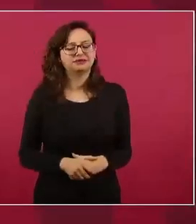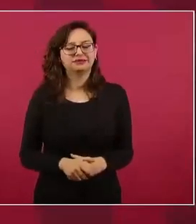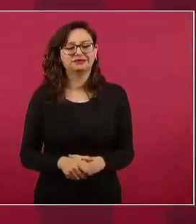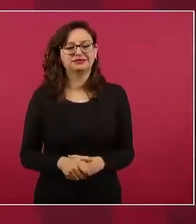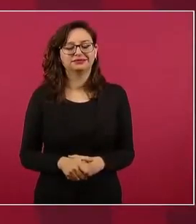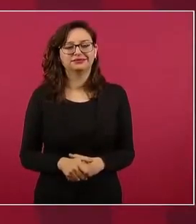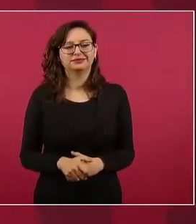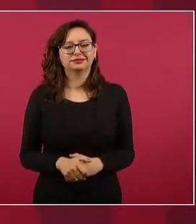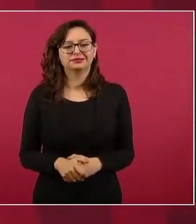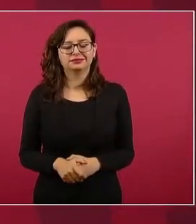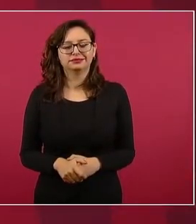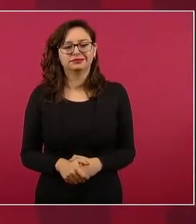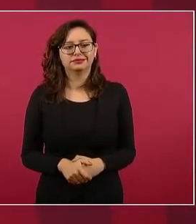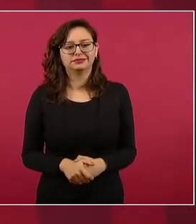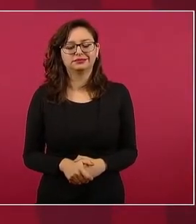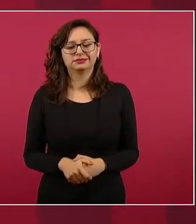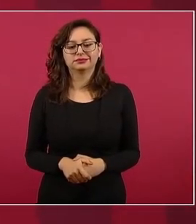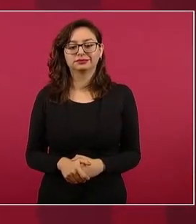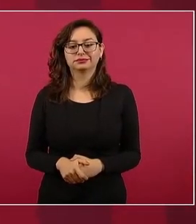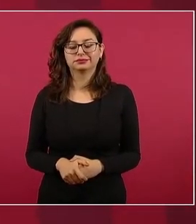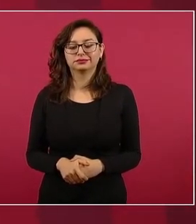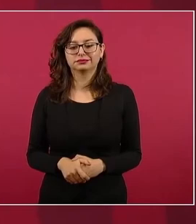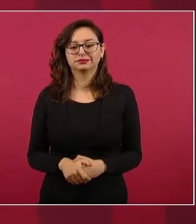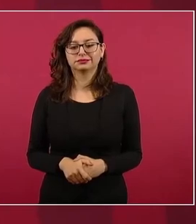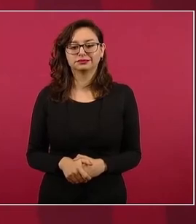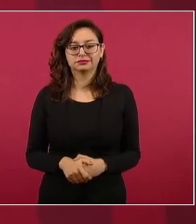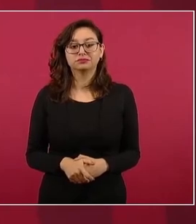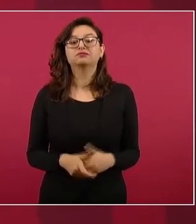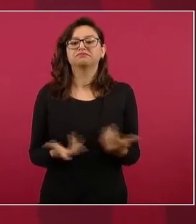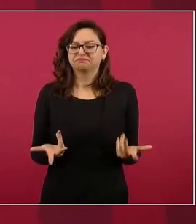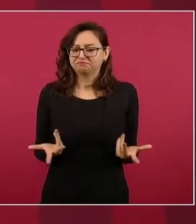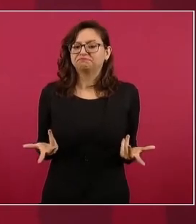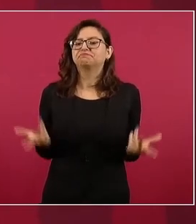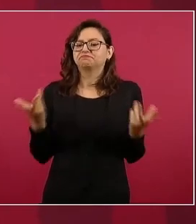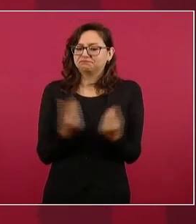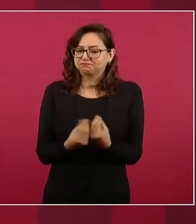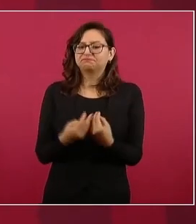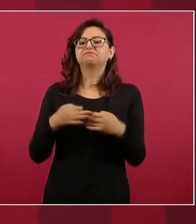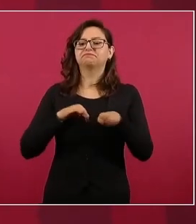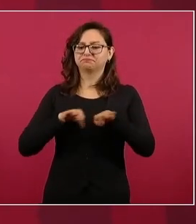vamos a a trabajar juntos